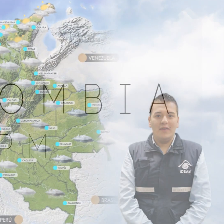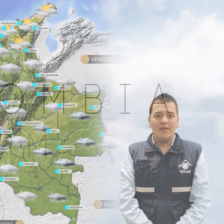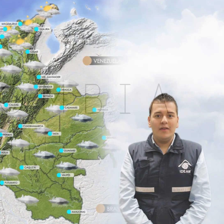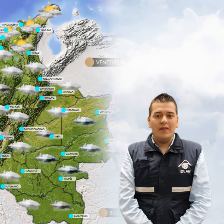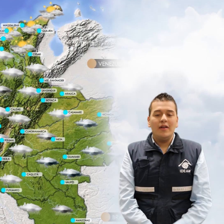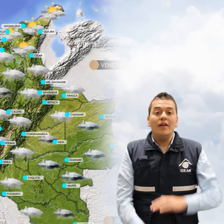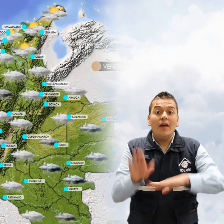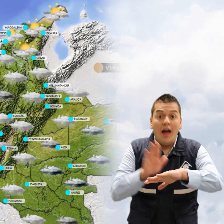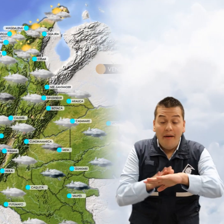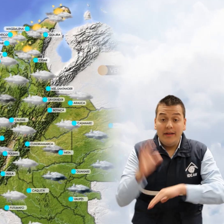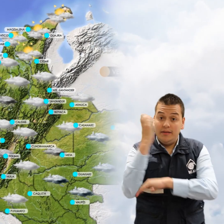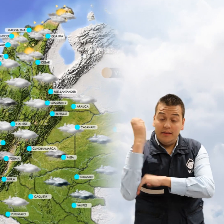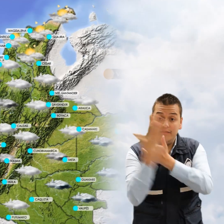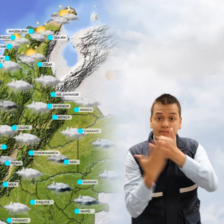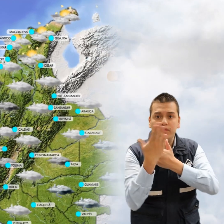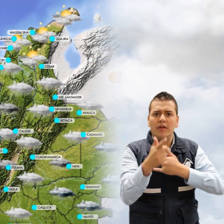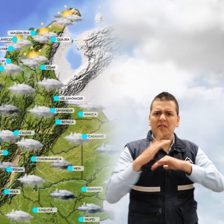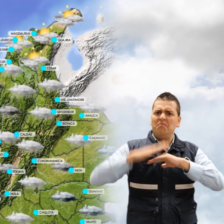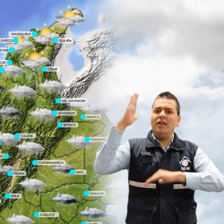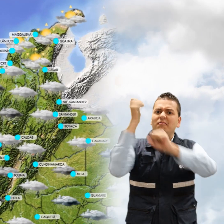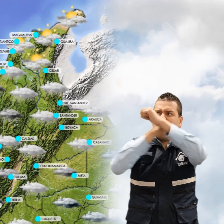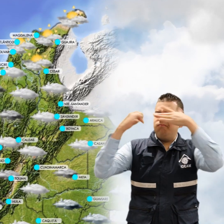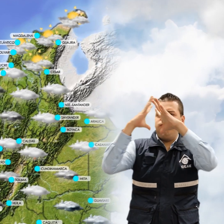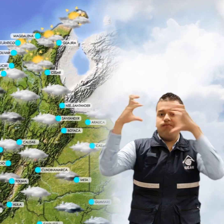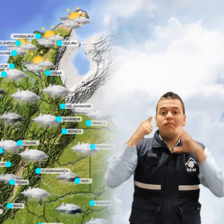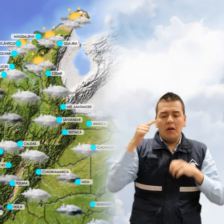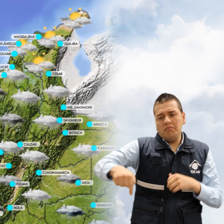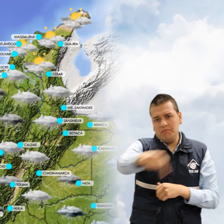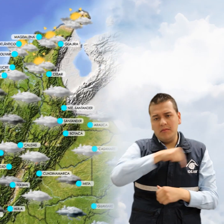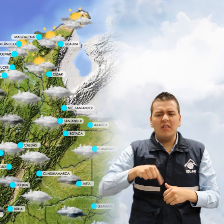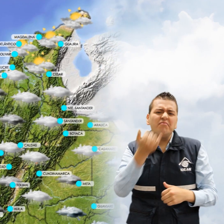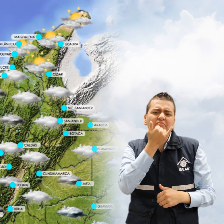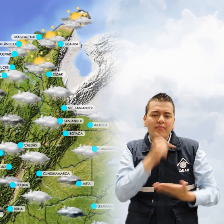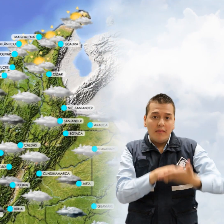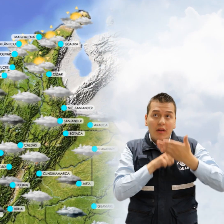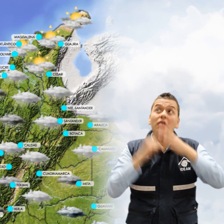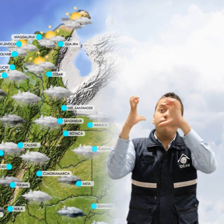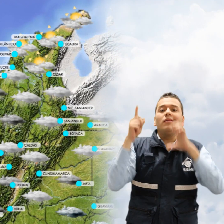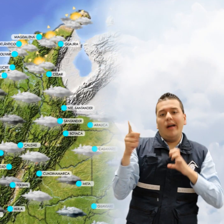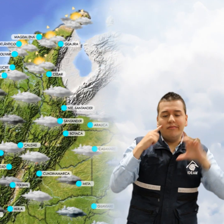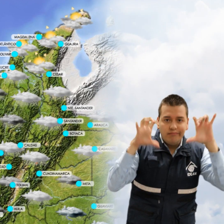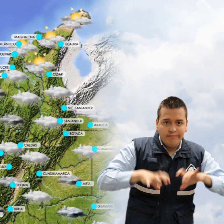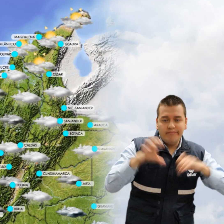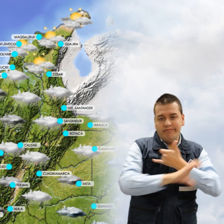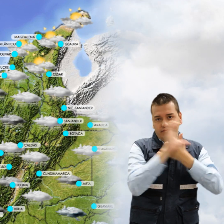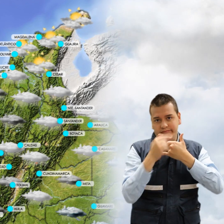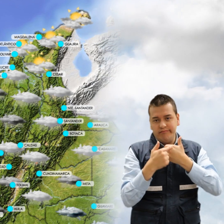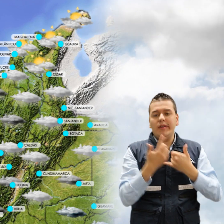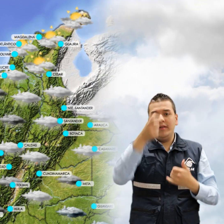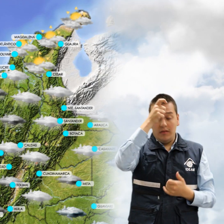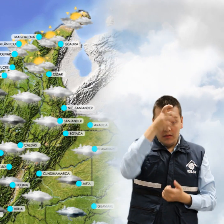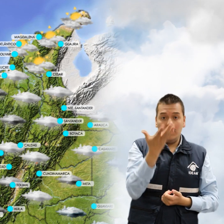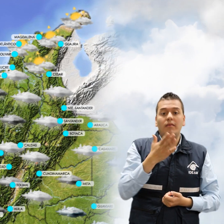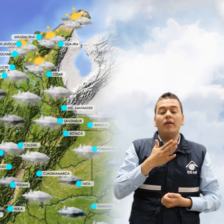El pronóstico a nivel nacional nos indica aumento de la nubosidad en amplios sectores del país, lo cual dejará lluvias al sur de la región Caribe, sectores de Córdoba,